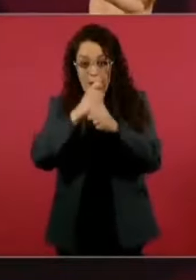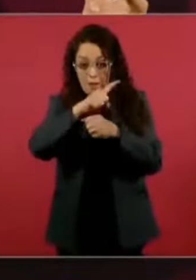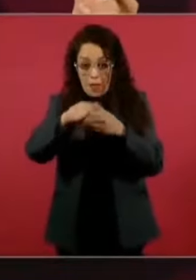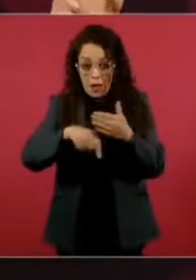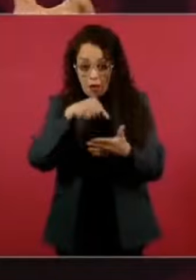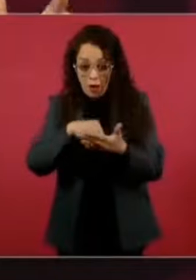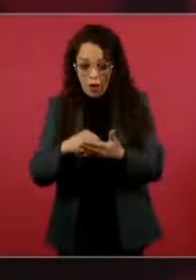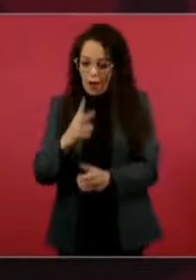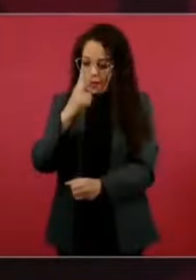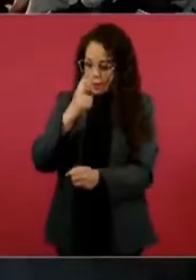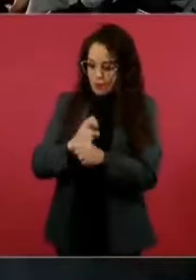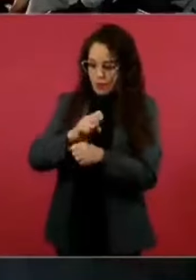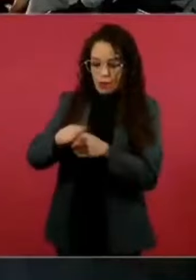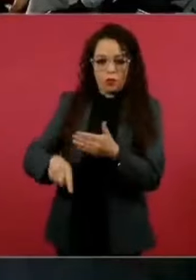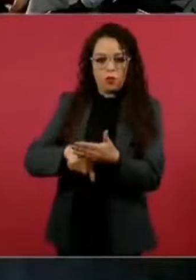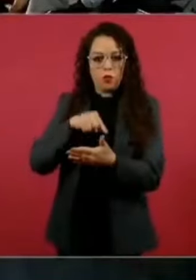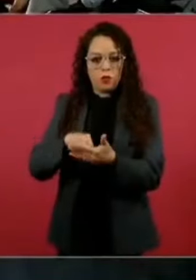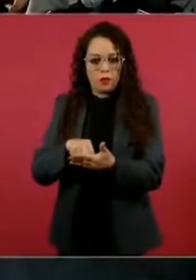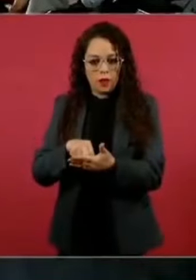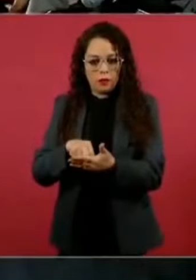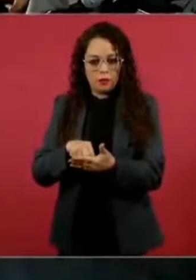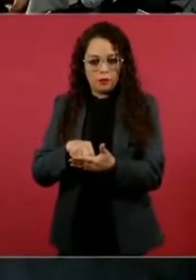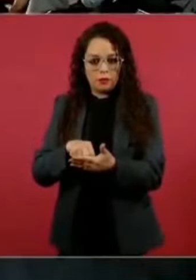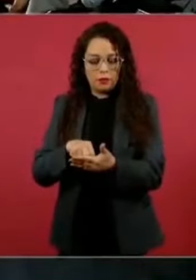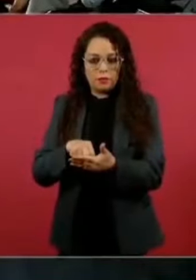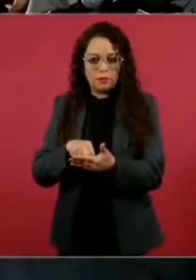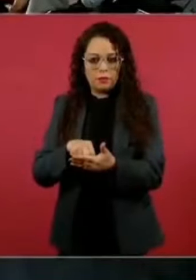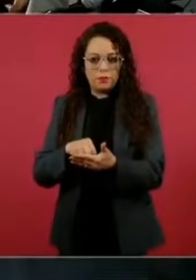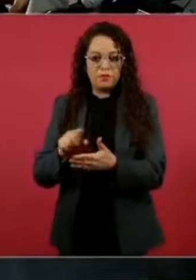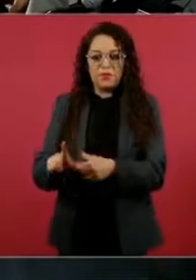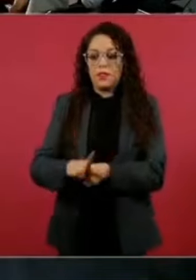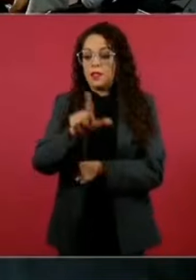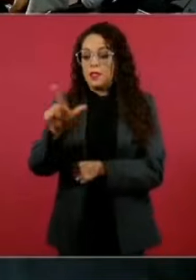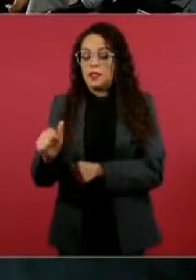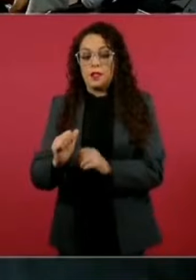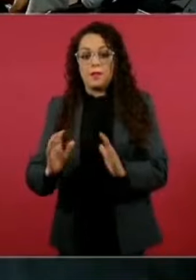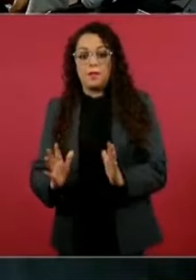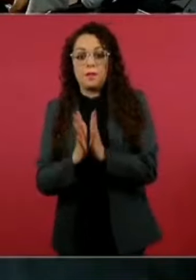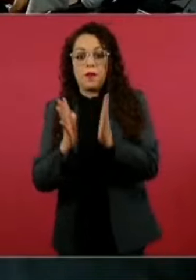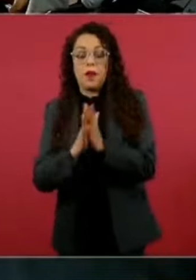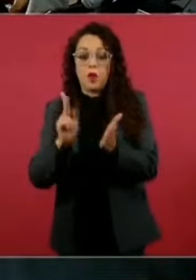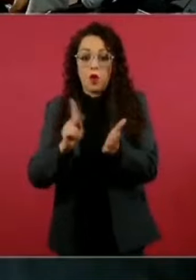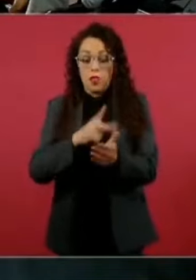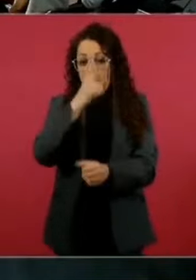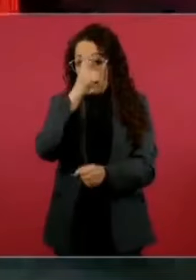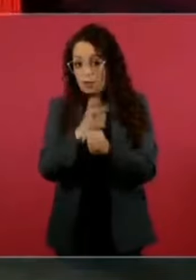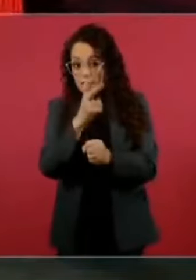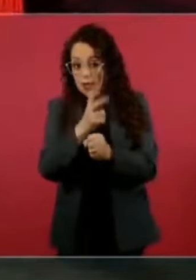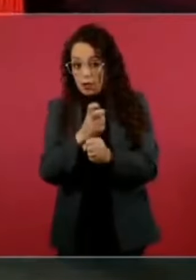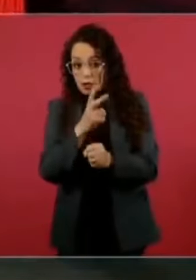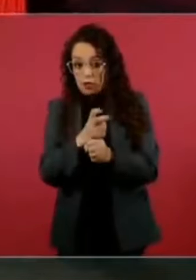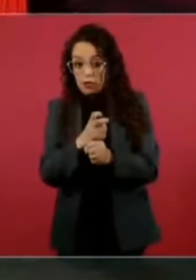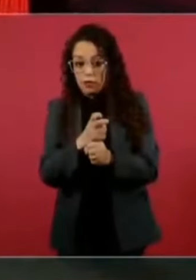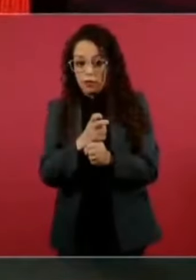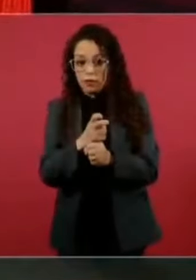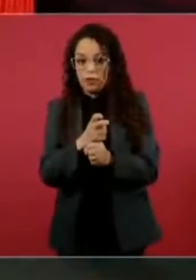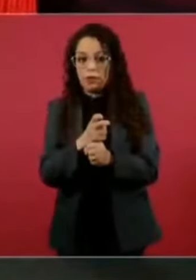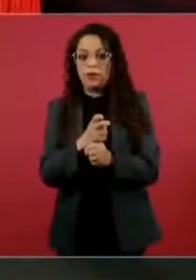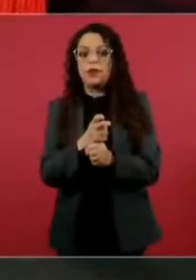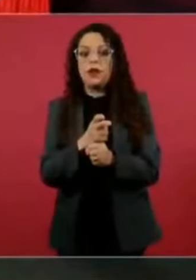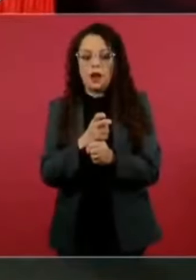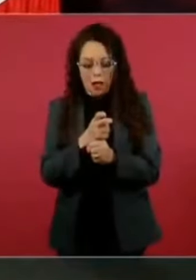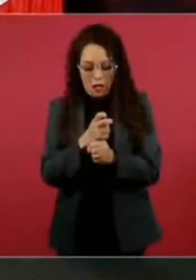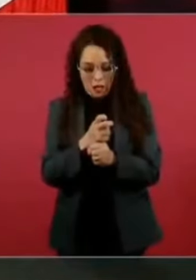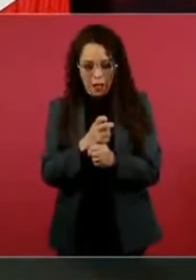se agrupan y ya hay